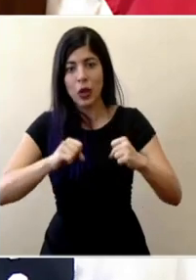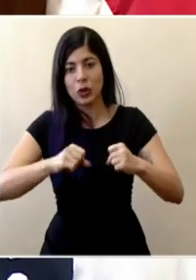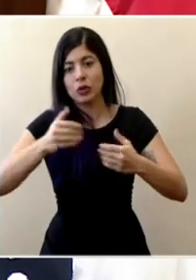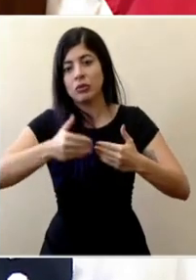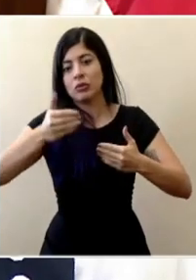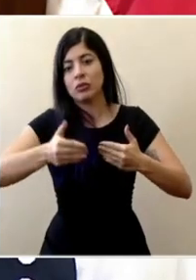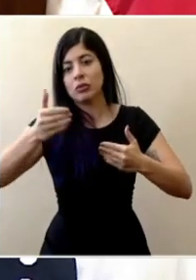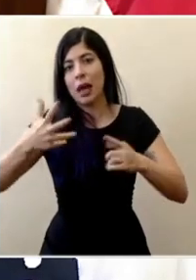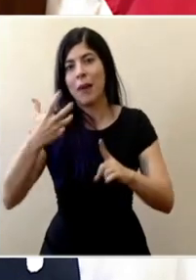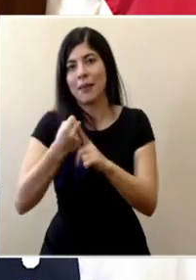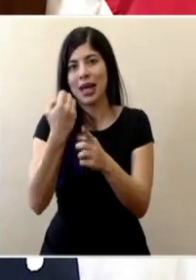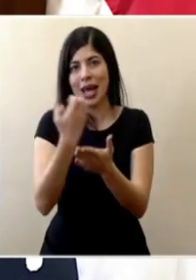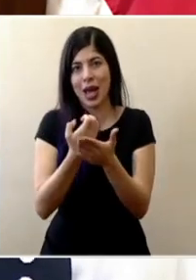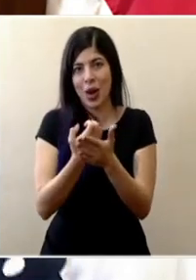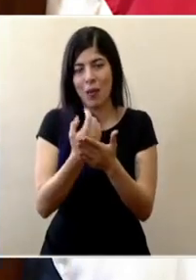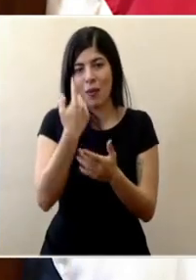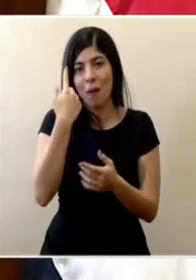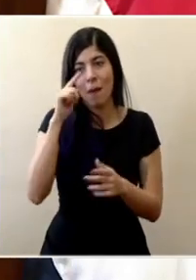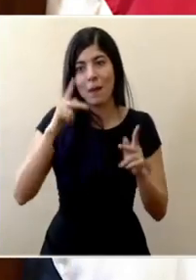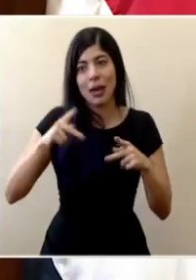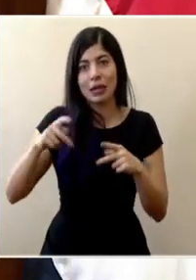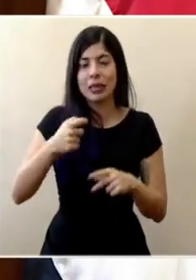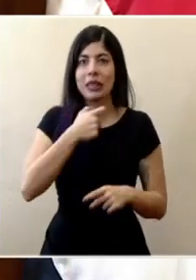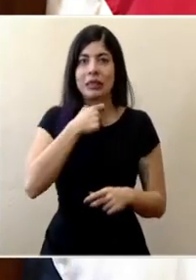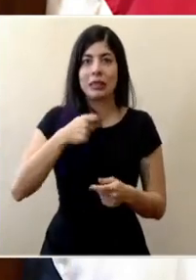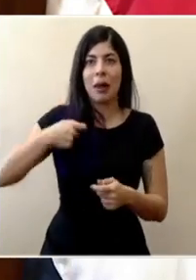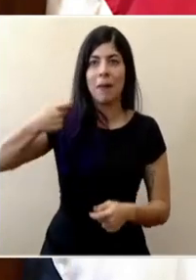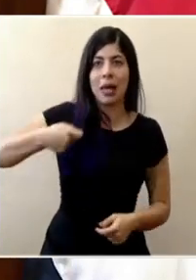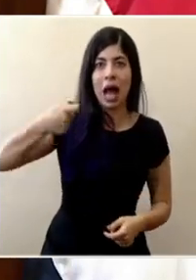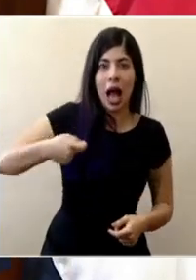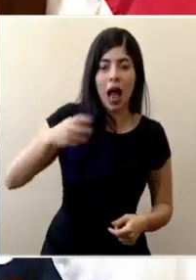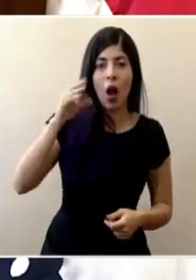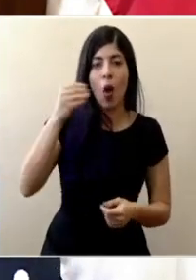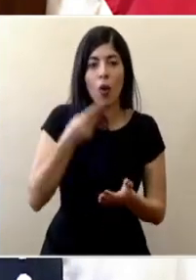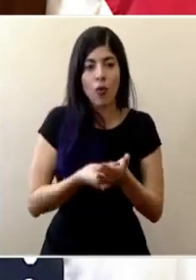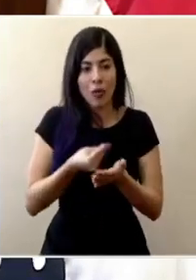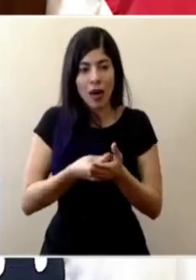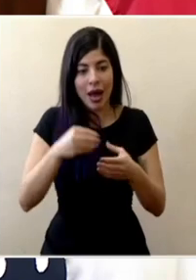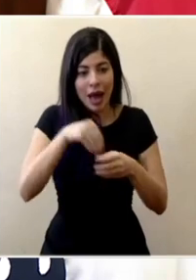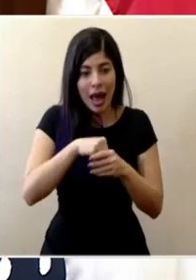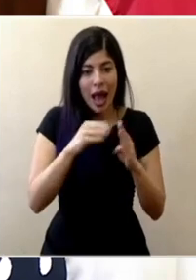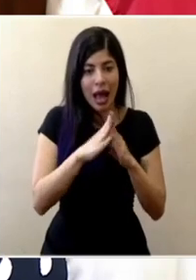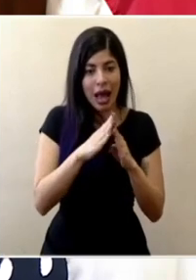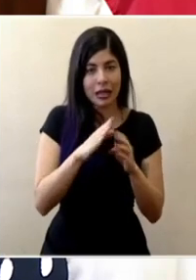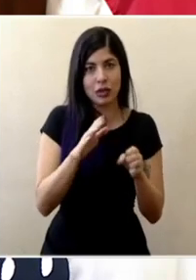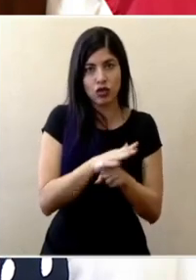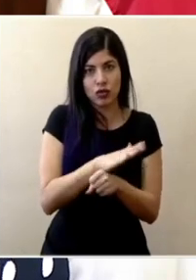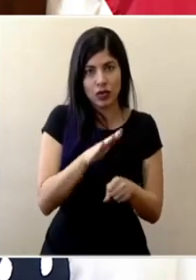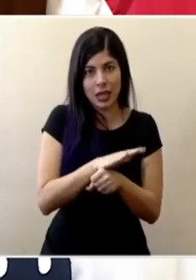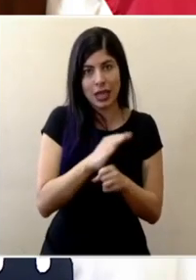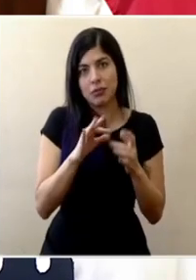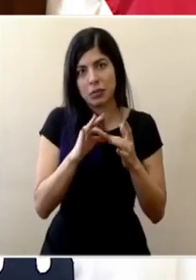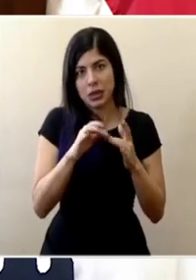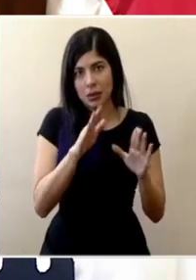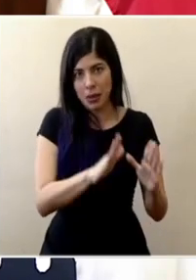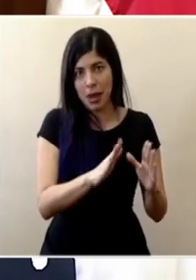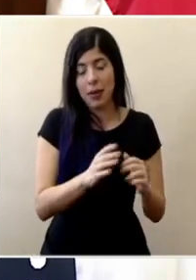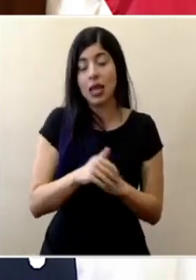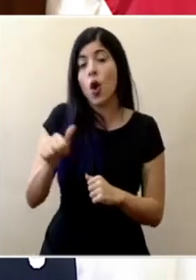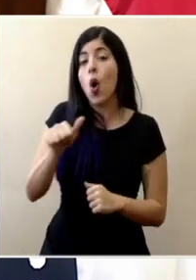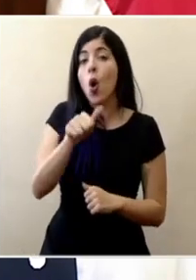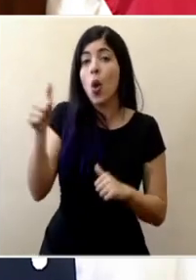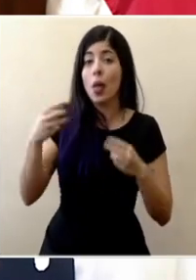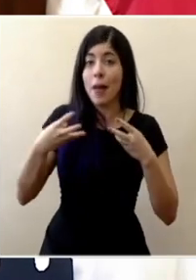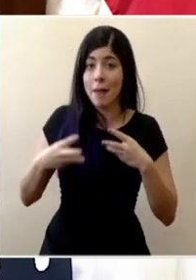económicos de la misma y la capacidad de pago de las personas usuarias, el flujo de caja de los hogares, sobre todo. Hay